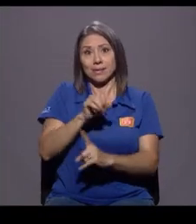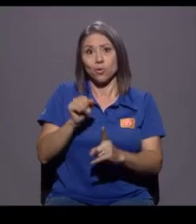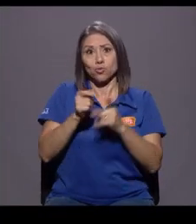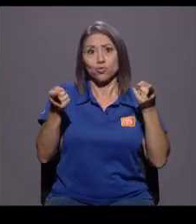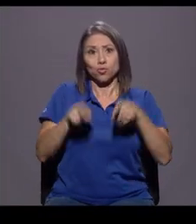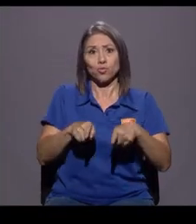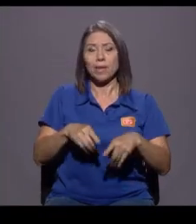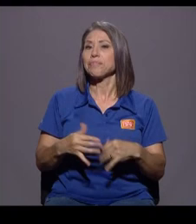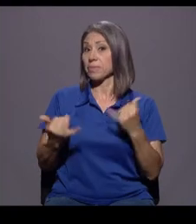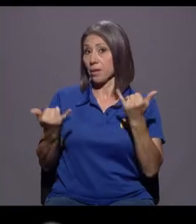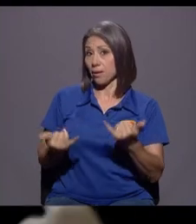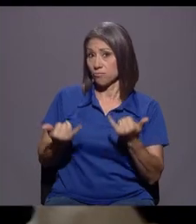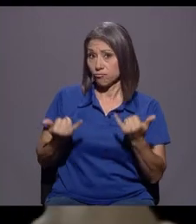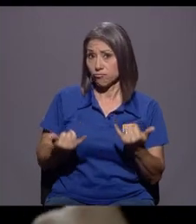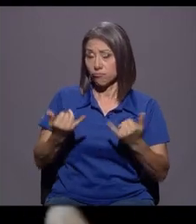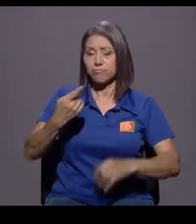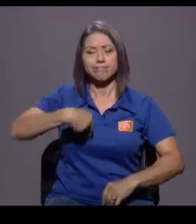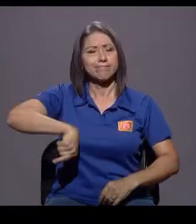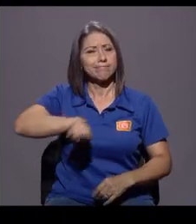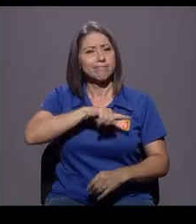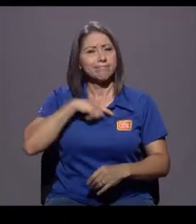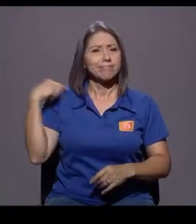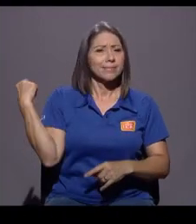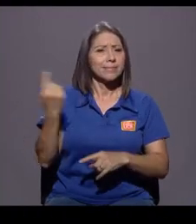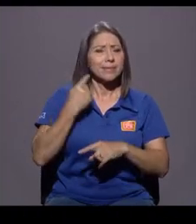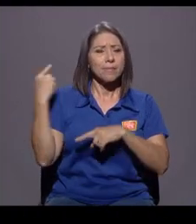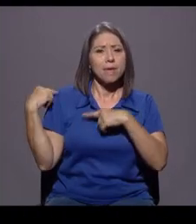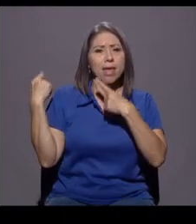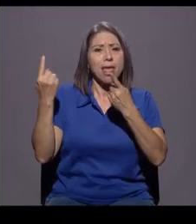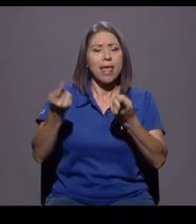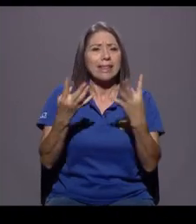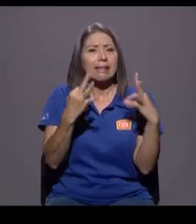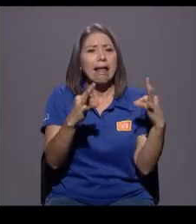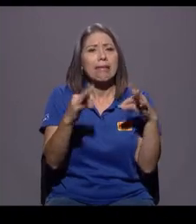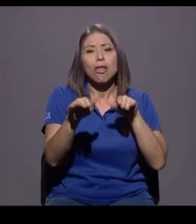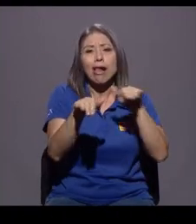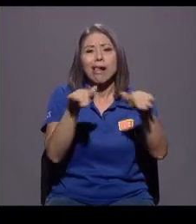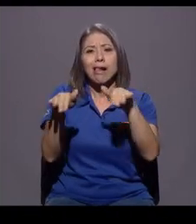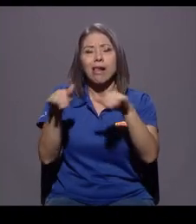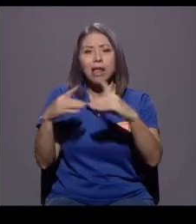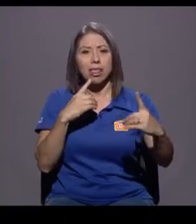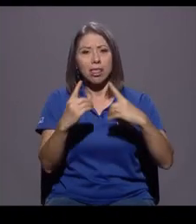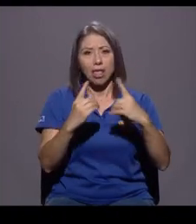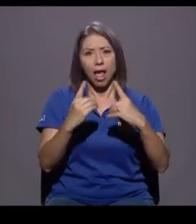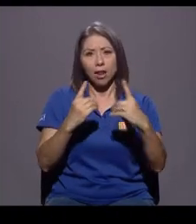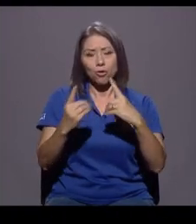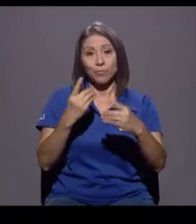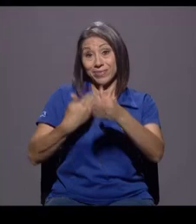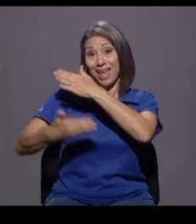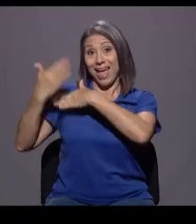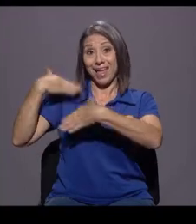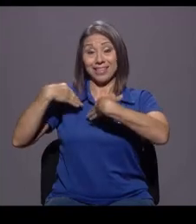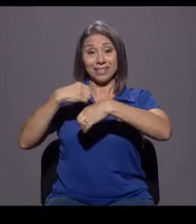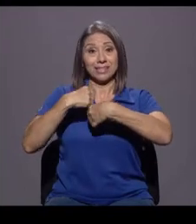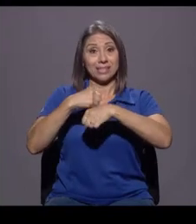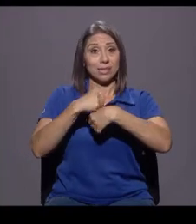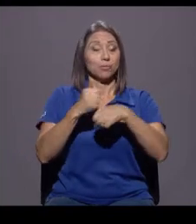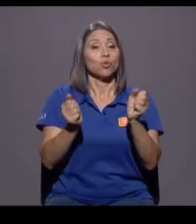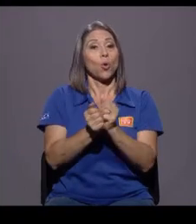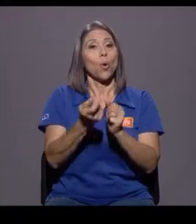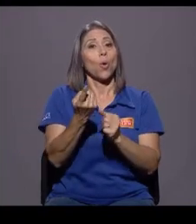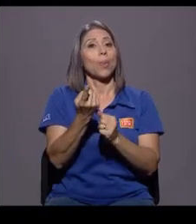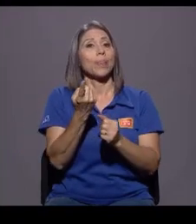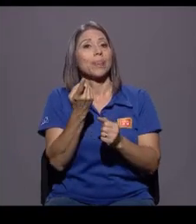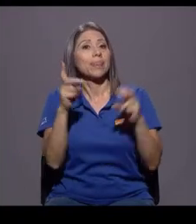siempre hemos intentado hacer un llamamiento al diálogo, ¿verdad? Lo hicimos para el tema del déficit fiscal y lo hacemos